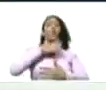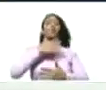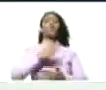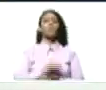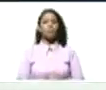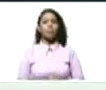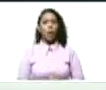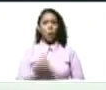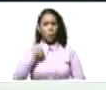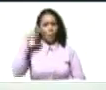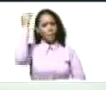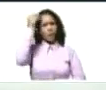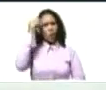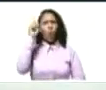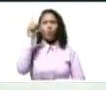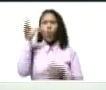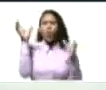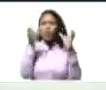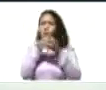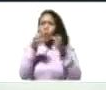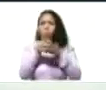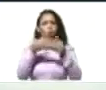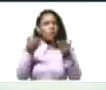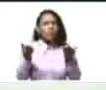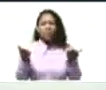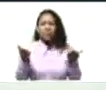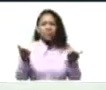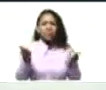Y pensé que era un grupo de...